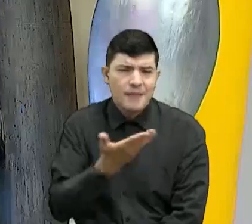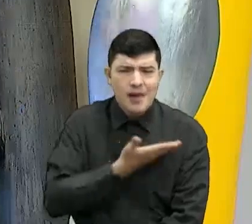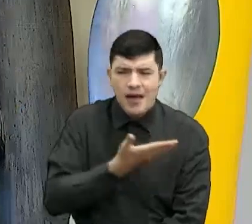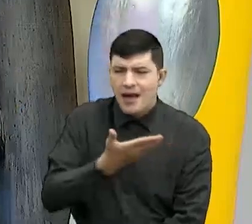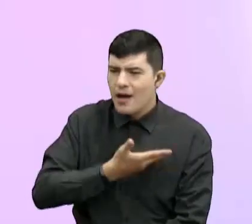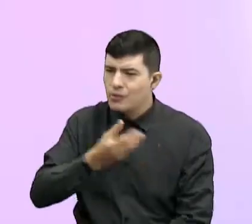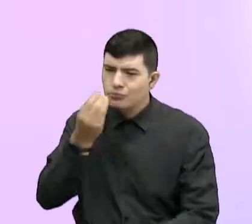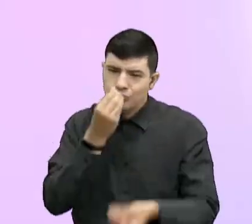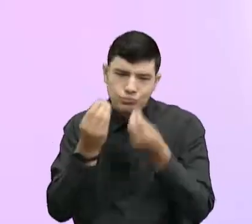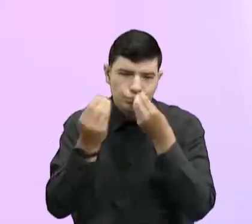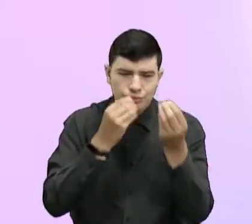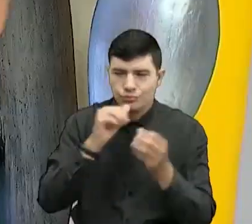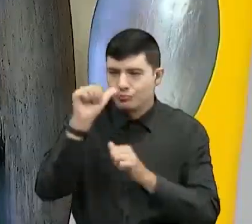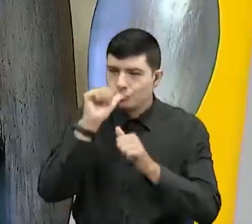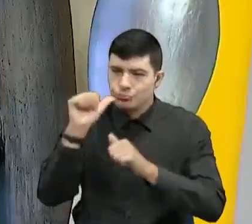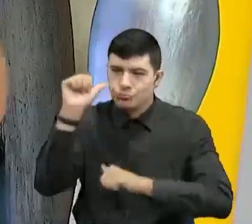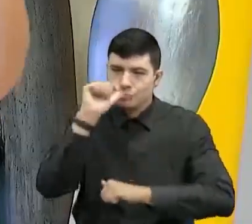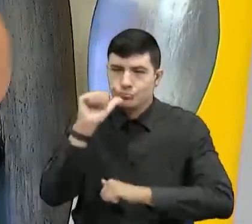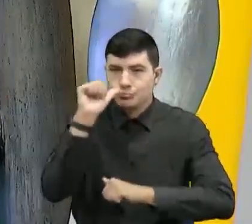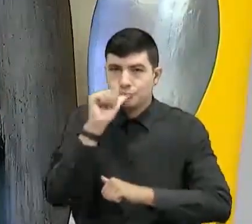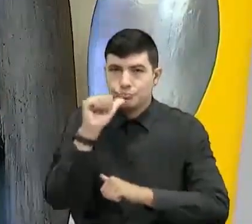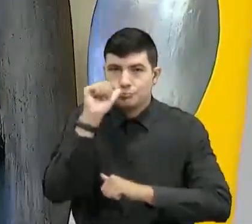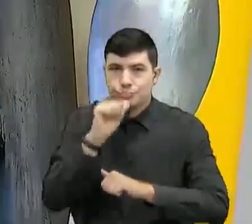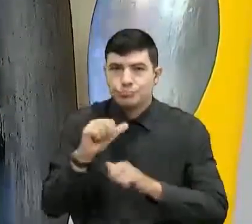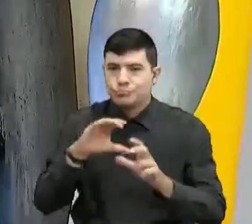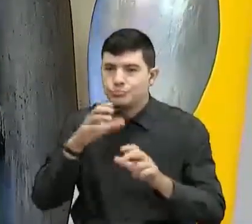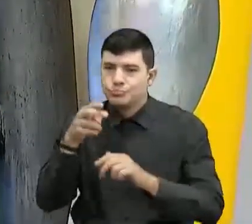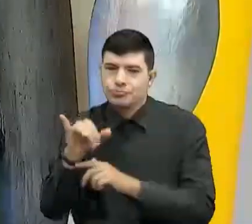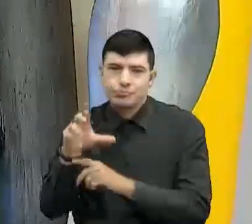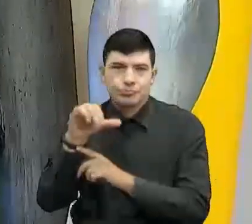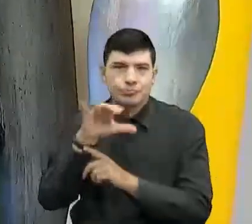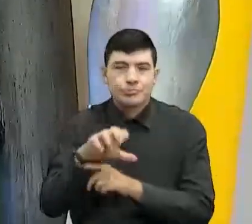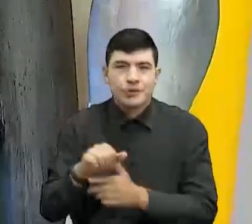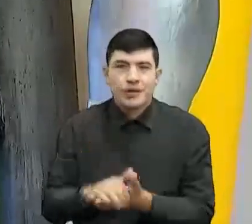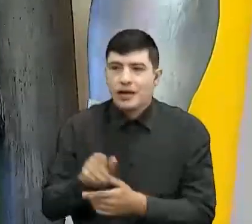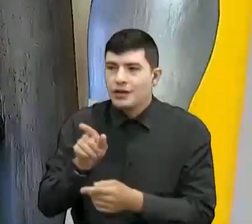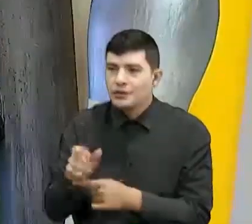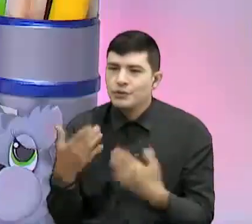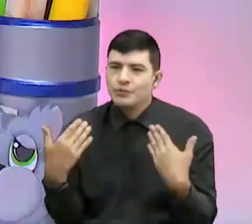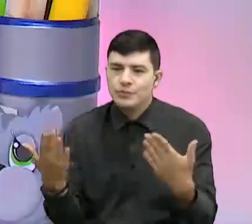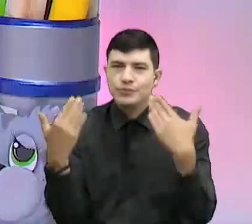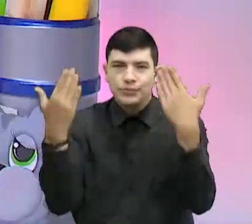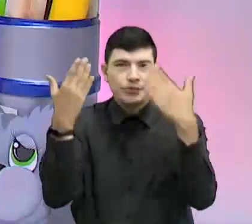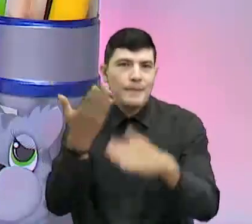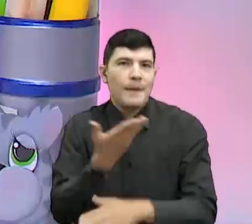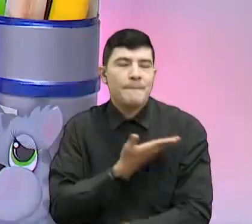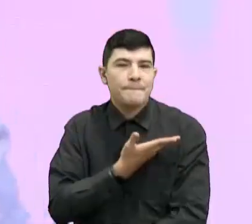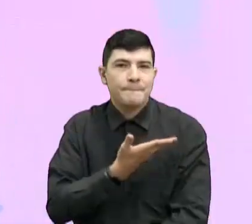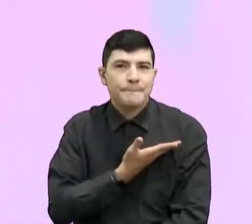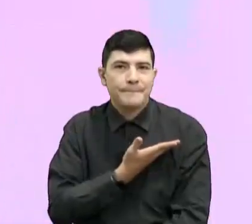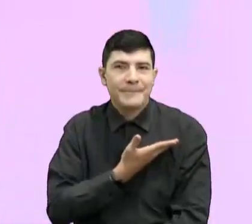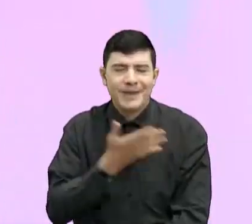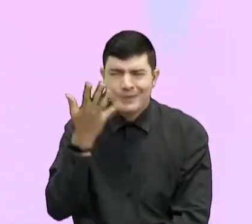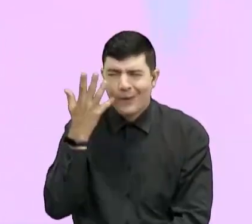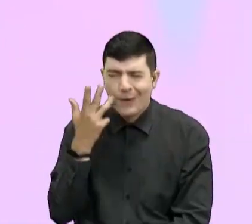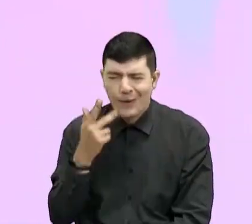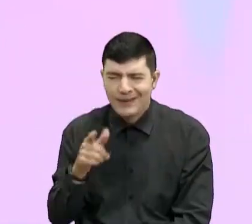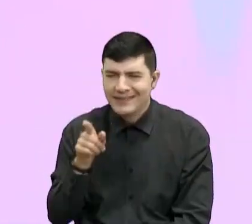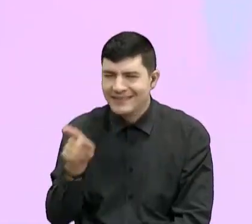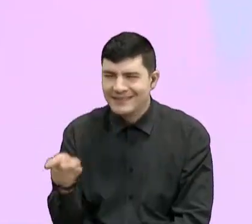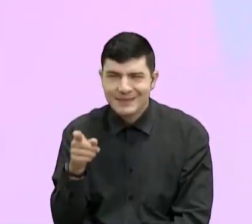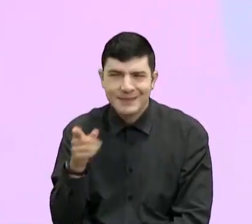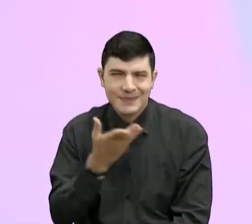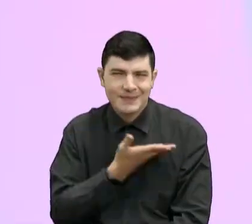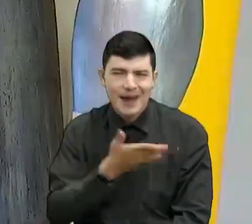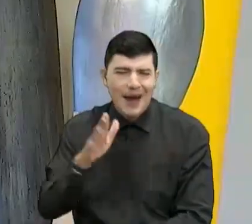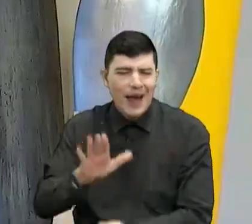teteros y sacud y llamo, mi chiquichiquichiquicha, la muñeca de mamá. Y toda la vida, como me la cantó tantas veces, pues toda